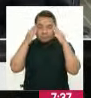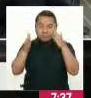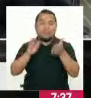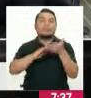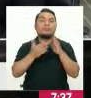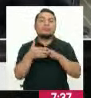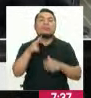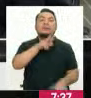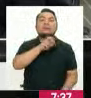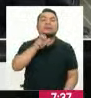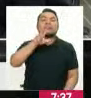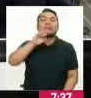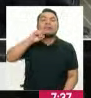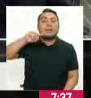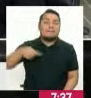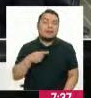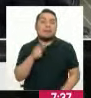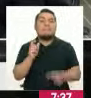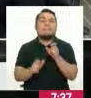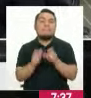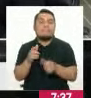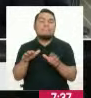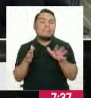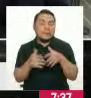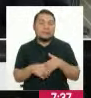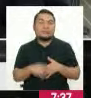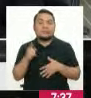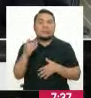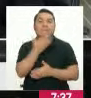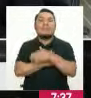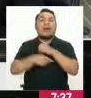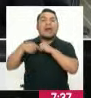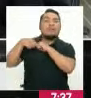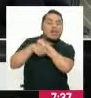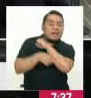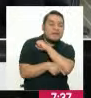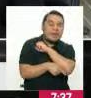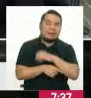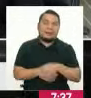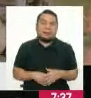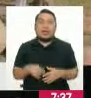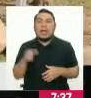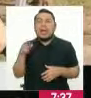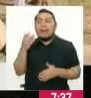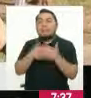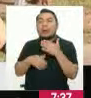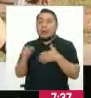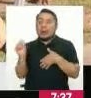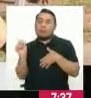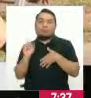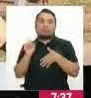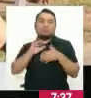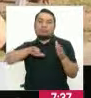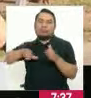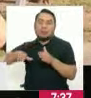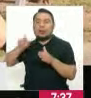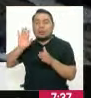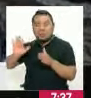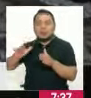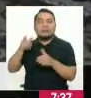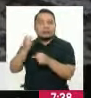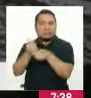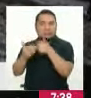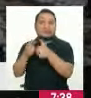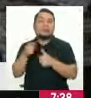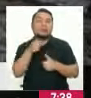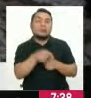población de 330.000 personas aproximadamente. De acuerdo. Entonces hay que hacer un trabajo intenso para que el MEF les dé más platita también